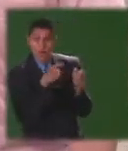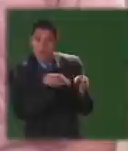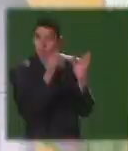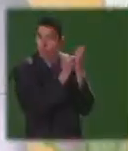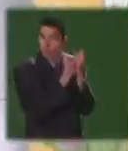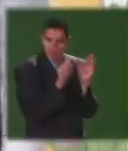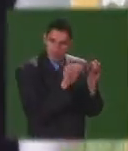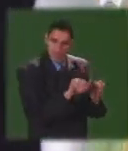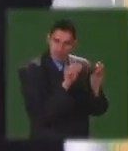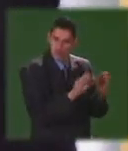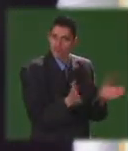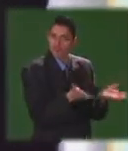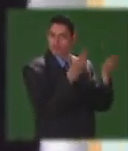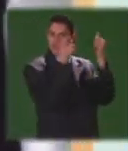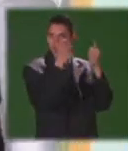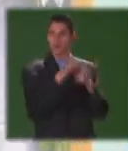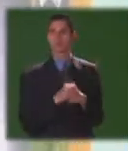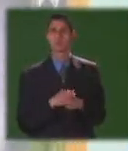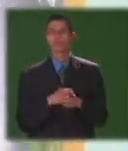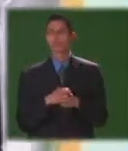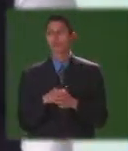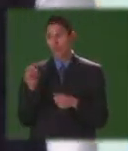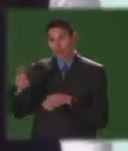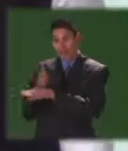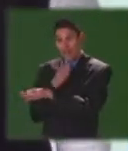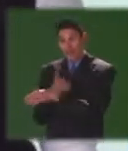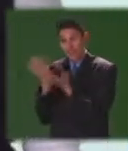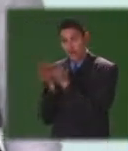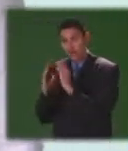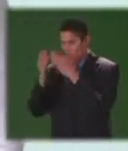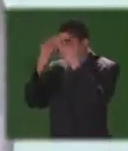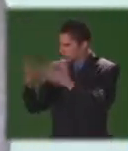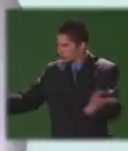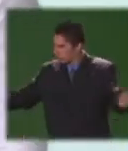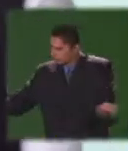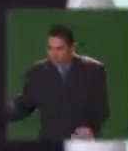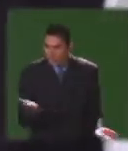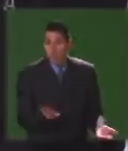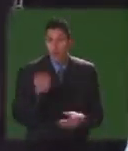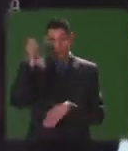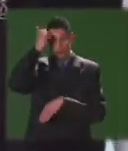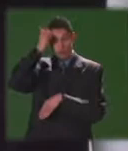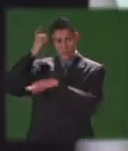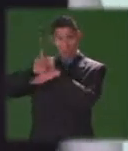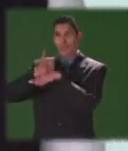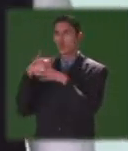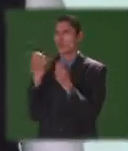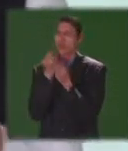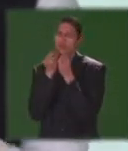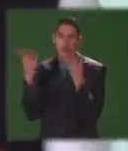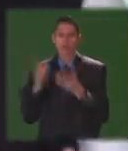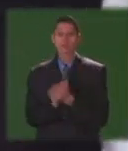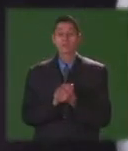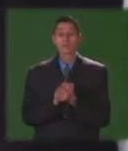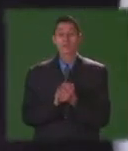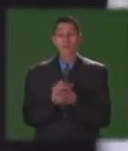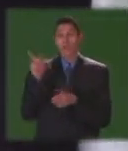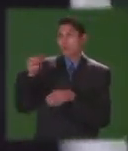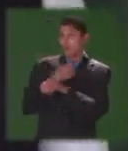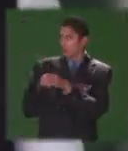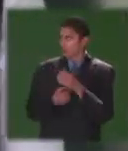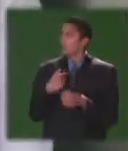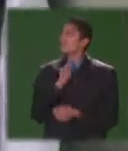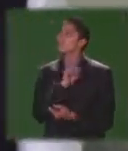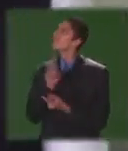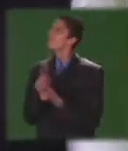persona Igual aquí nos recibieron con las puertas abiertas mi profesora titular fue un amor conmigo porque llegó y de una vez me soltó los